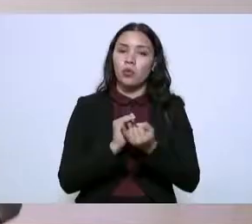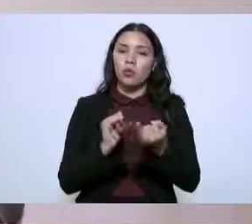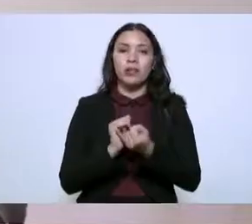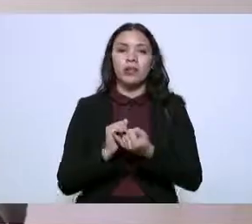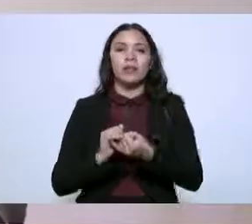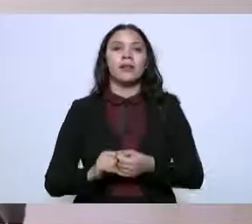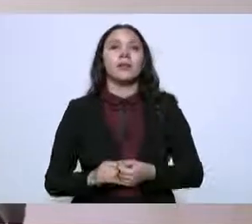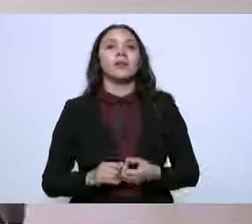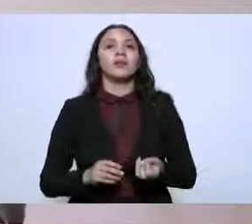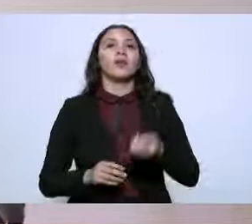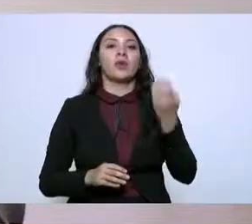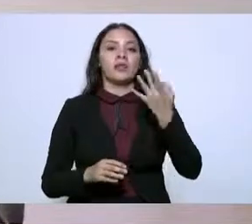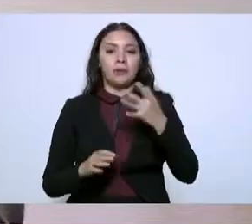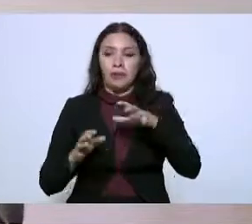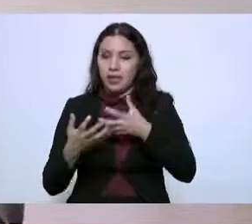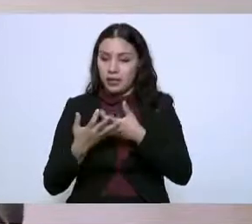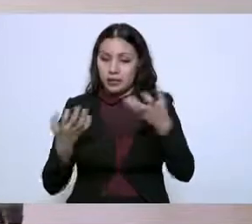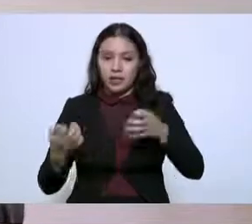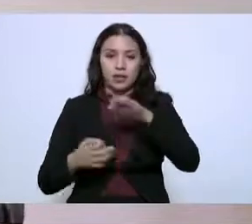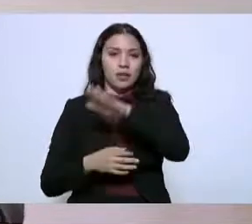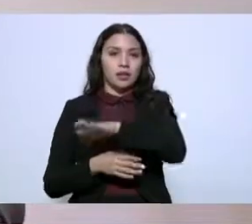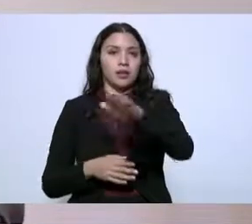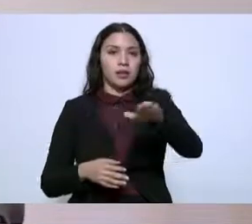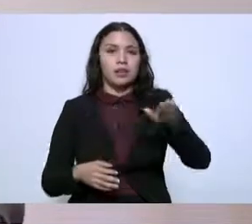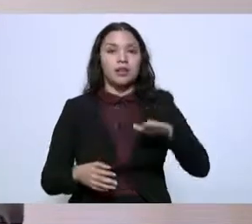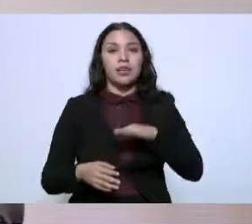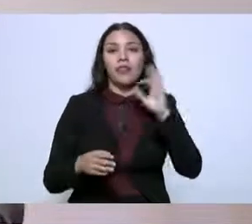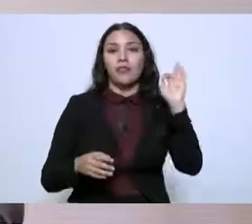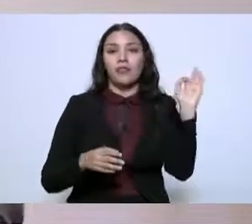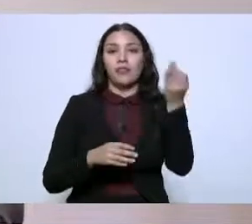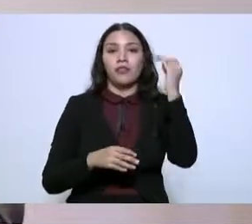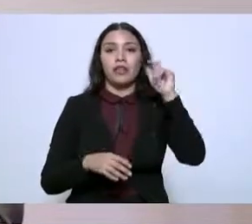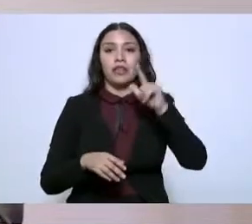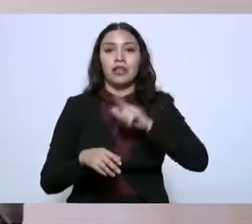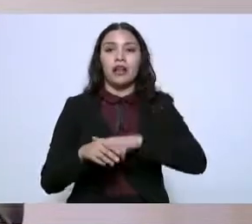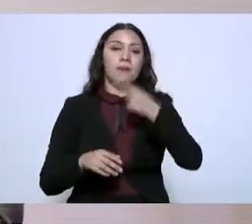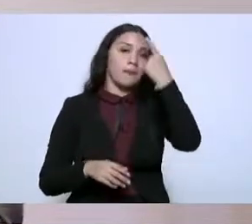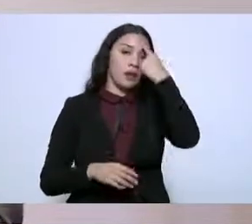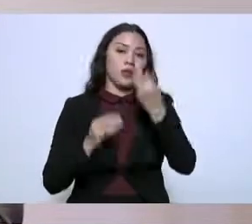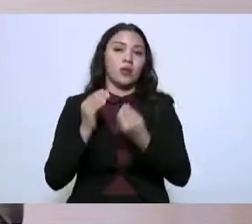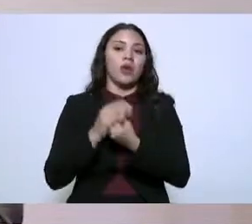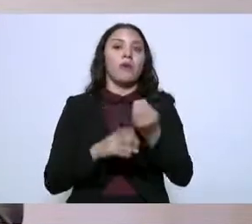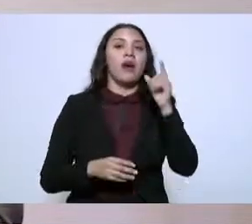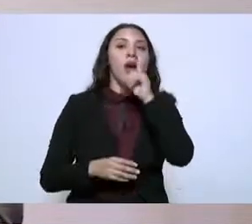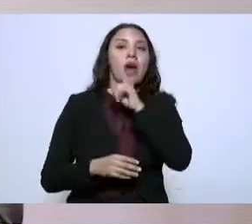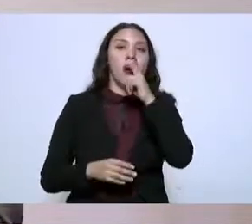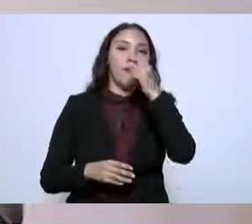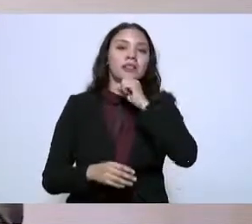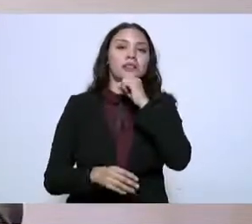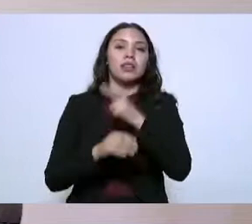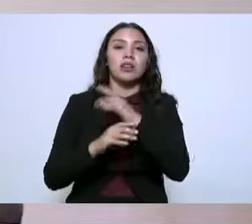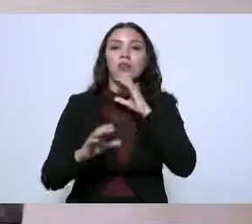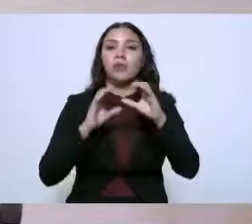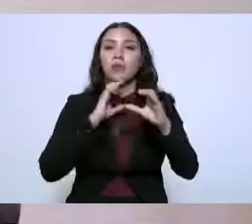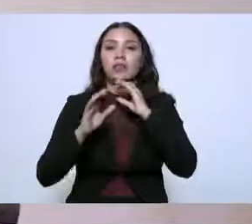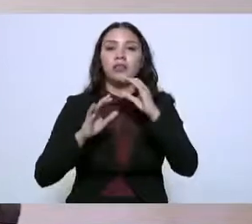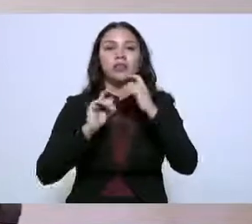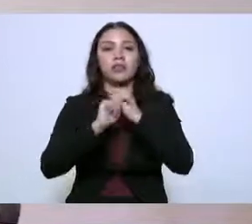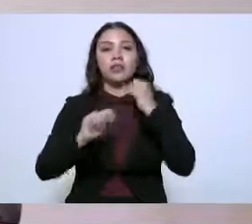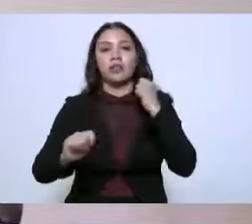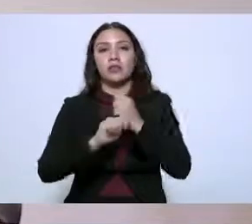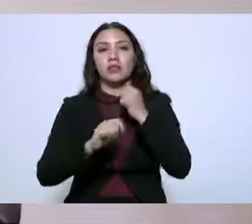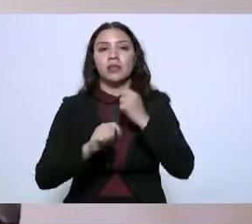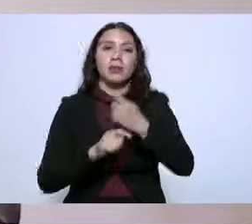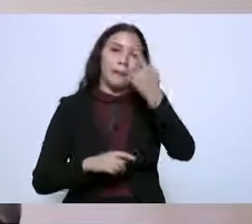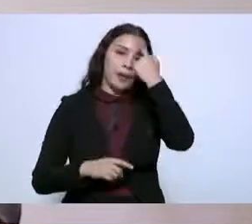terrenos federales y de la Conagua y de la Secretaría de Comunicaciones y Transportes que se ha buscado